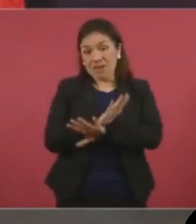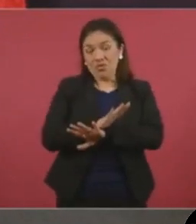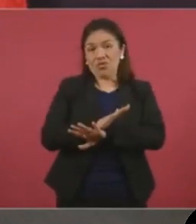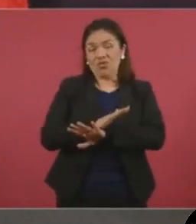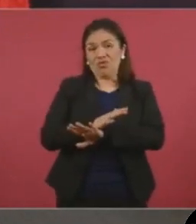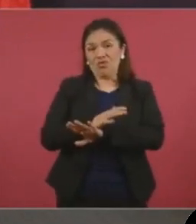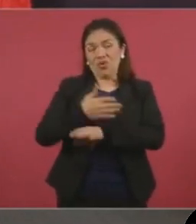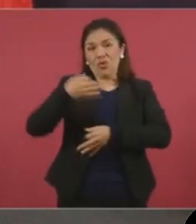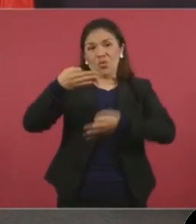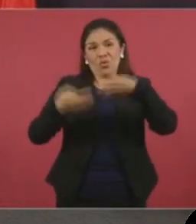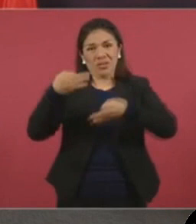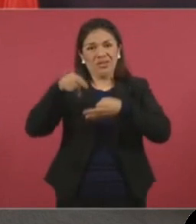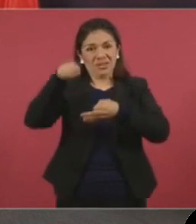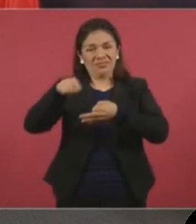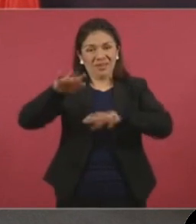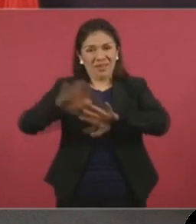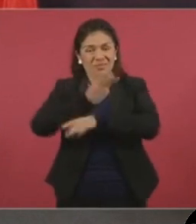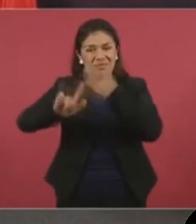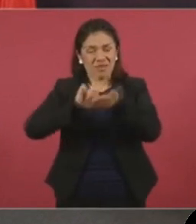y en otros temas